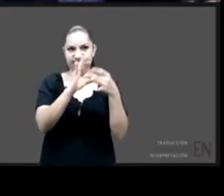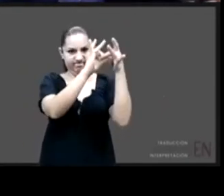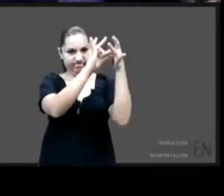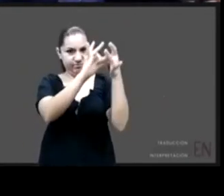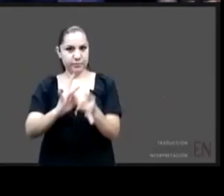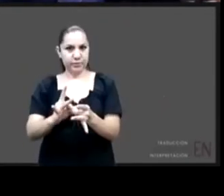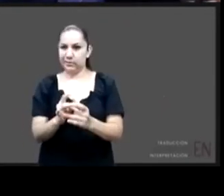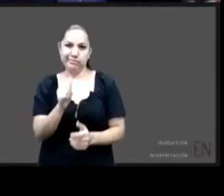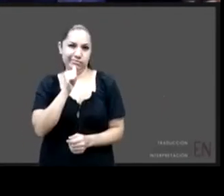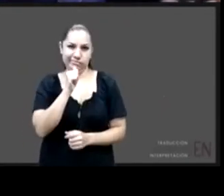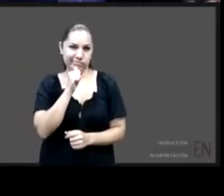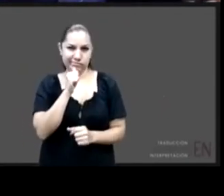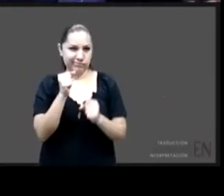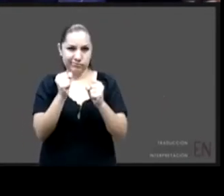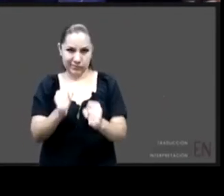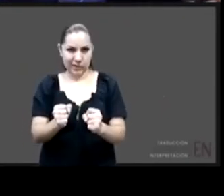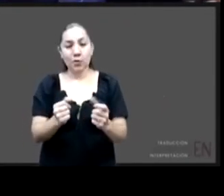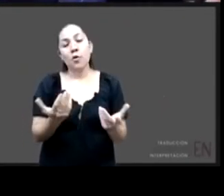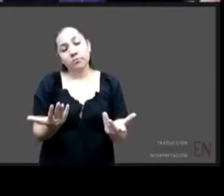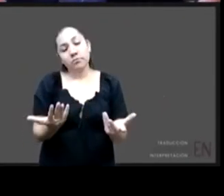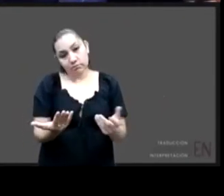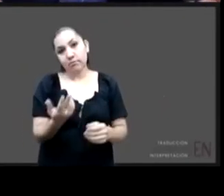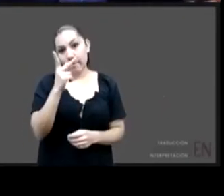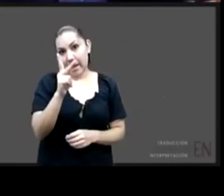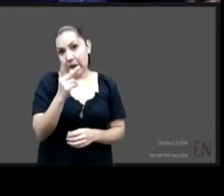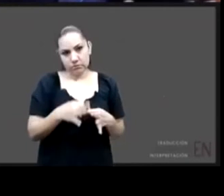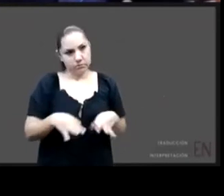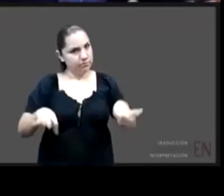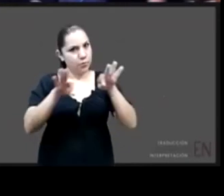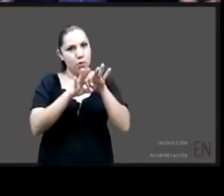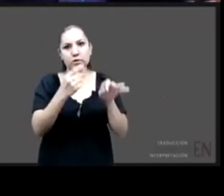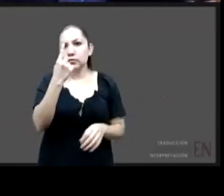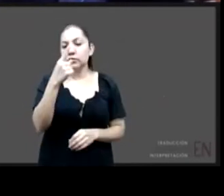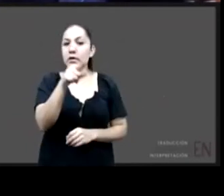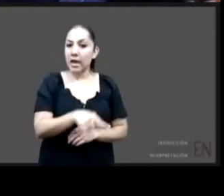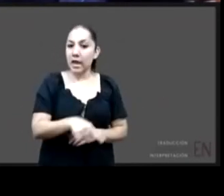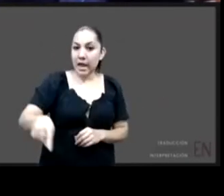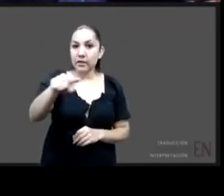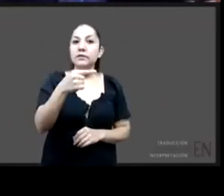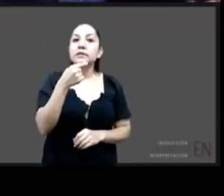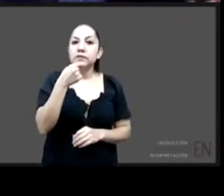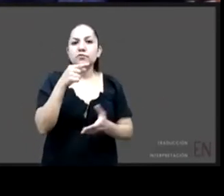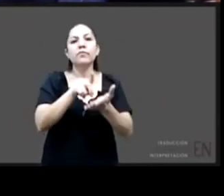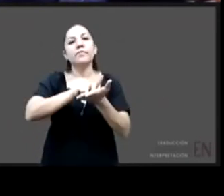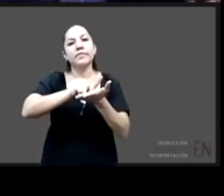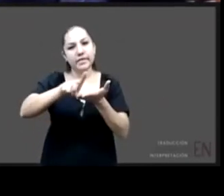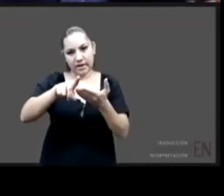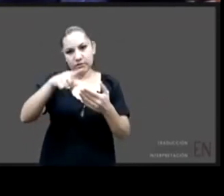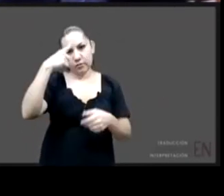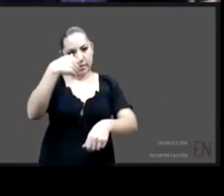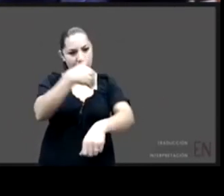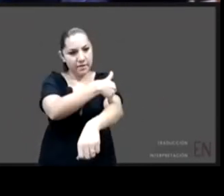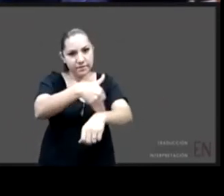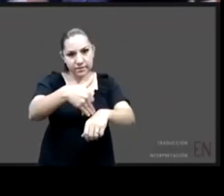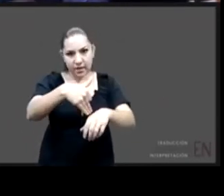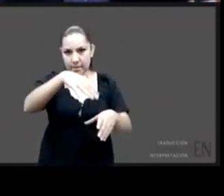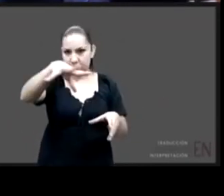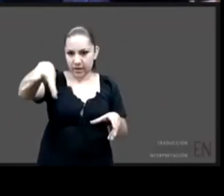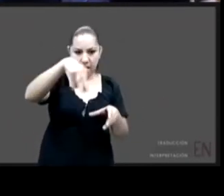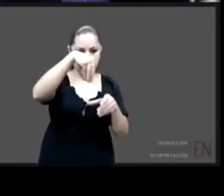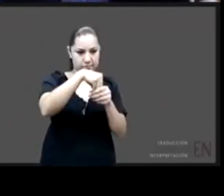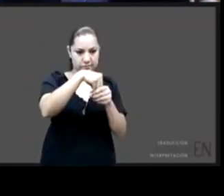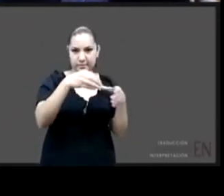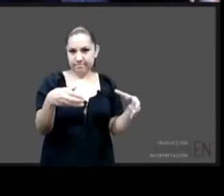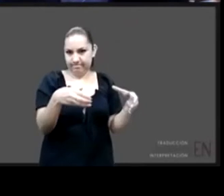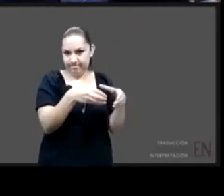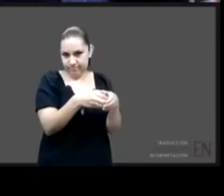adolescente tenga el derecho a este entorno familiar definitivo en las mejores condiciones posibles. De esto